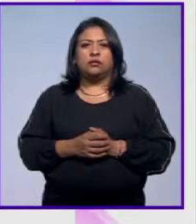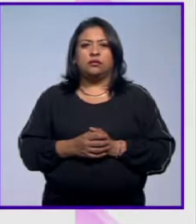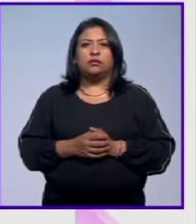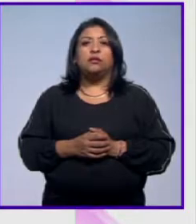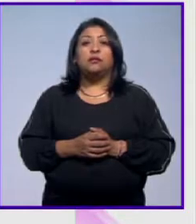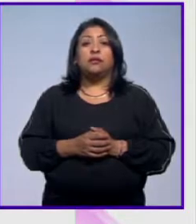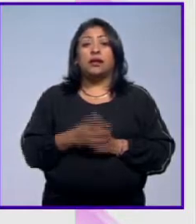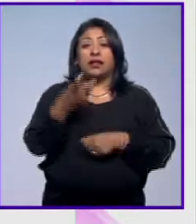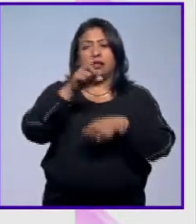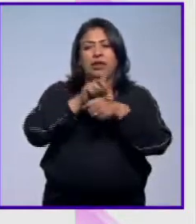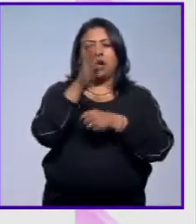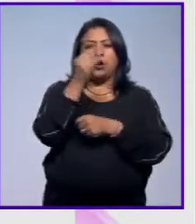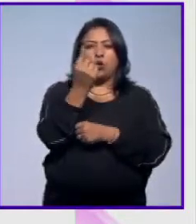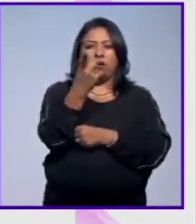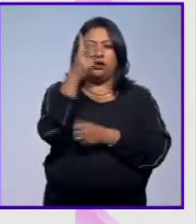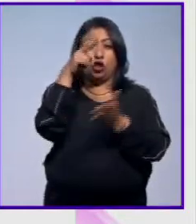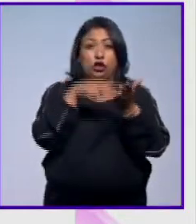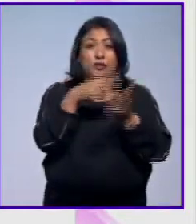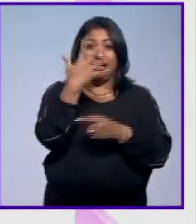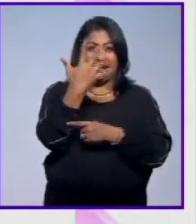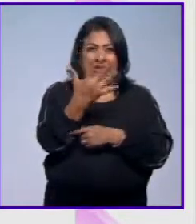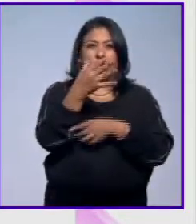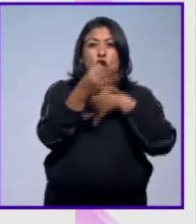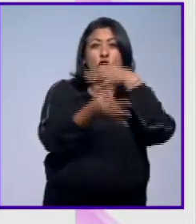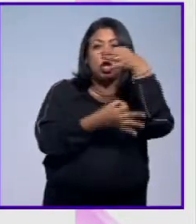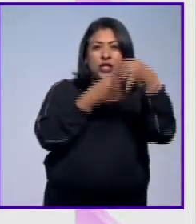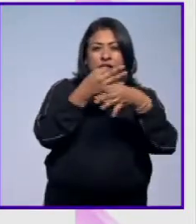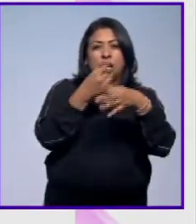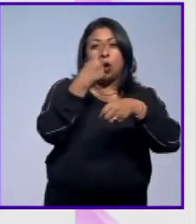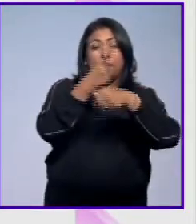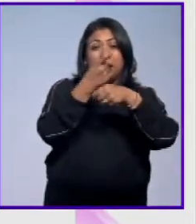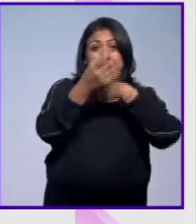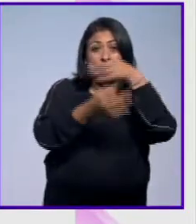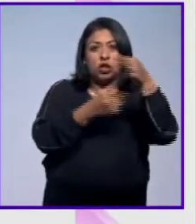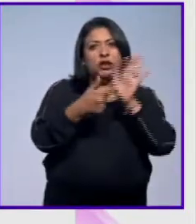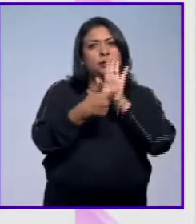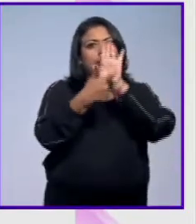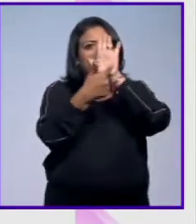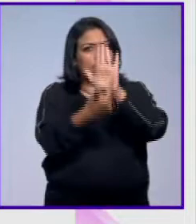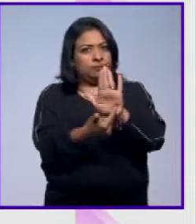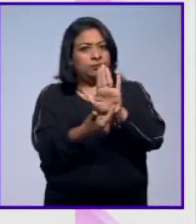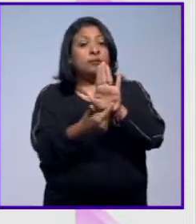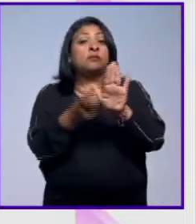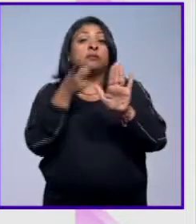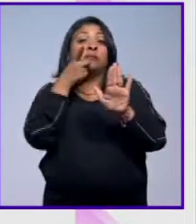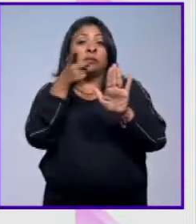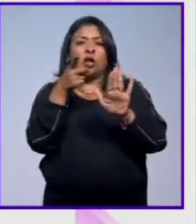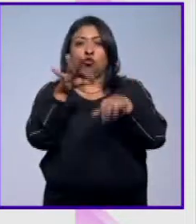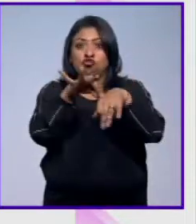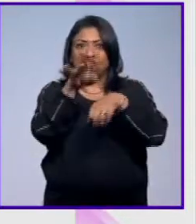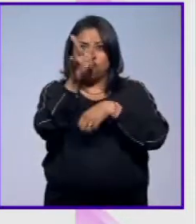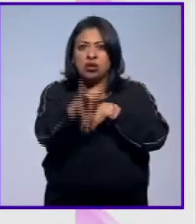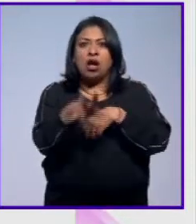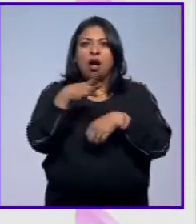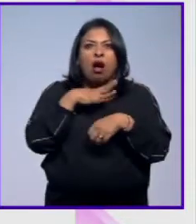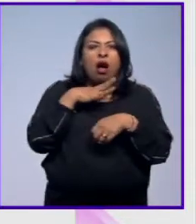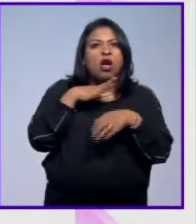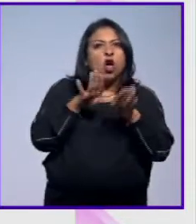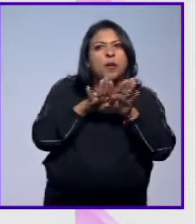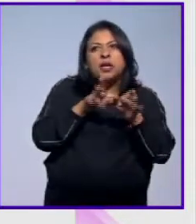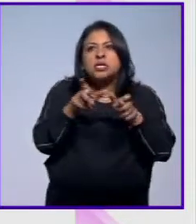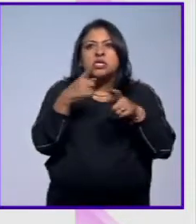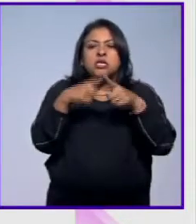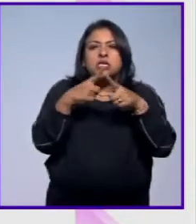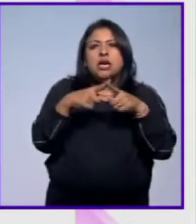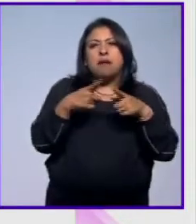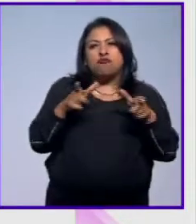El 9 de diciembre de 2005 el noticiero Primero Noticias transmitió presumiblemente en vivo un operativo por parte de